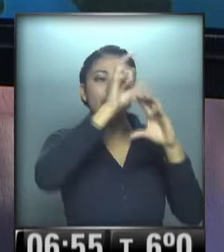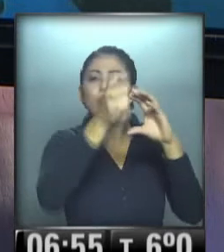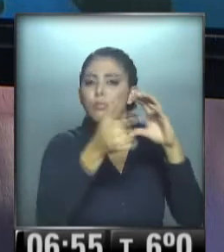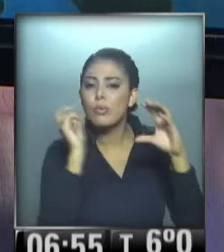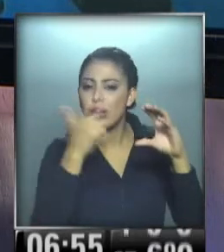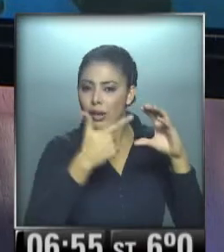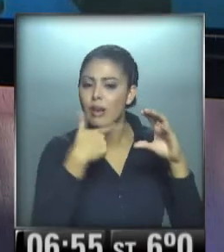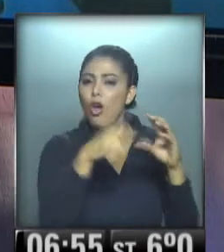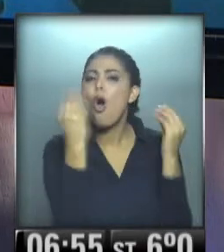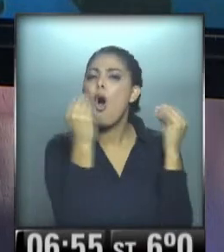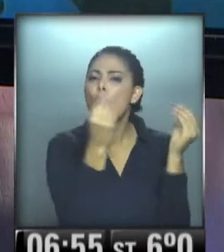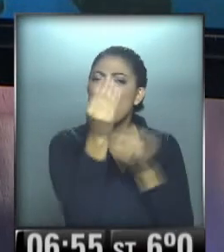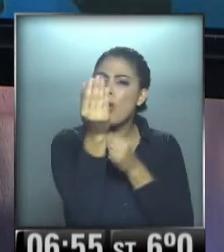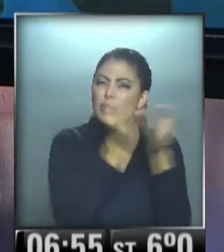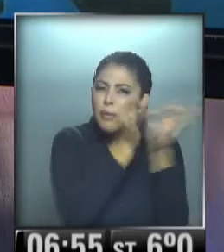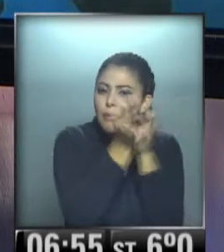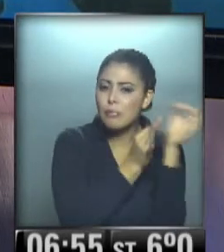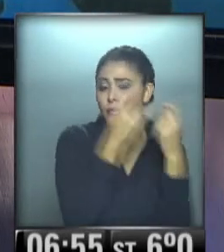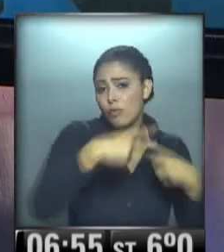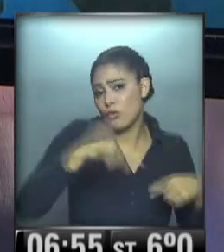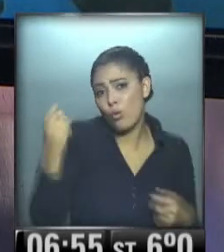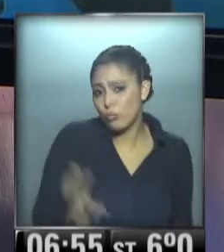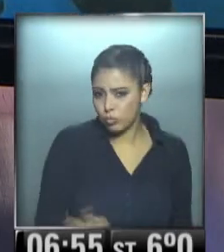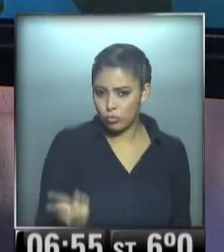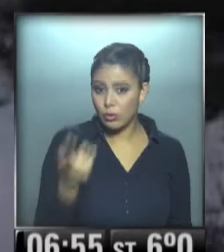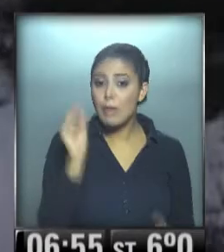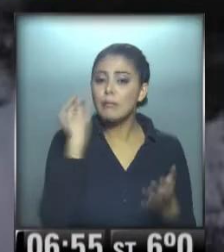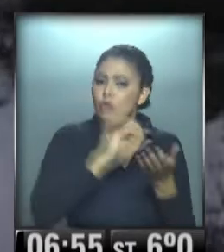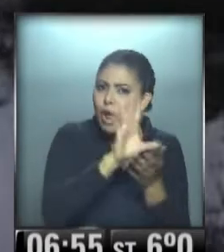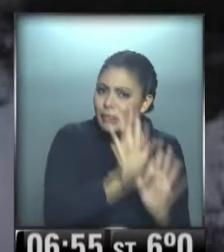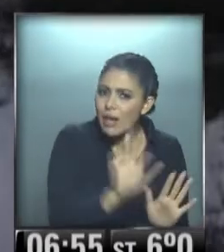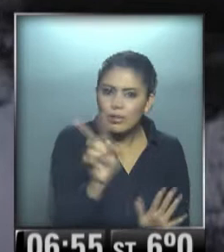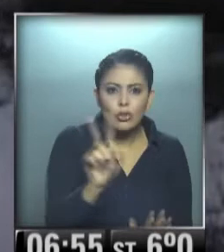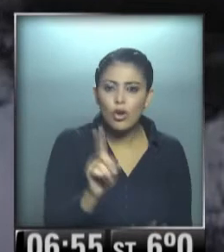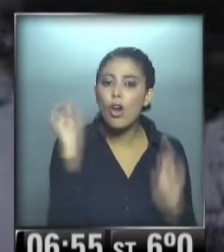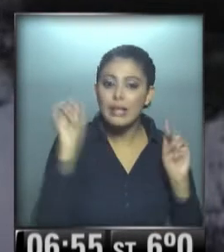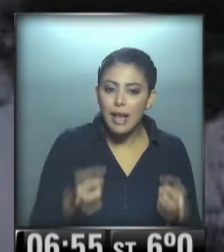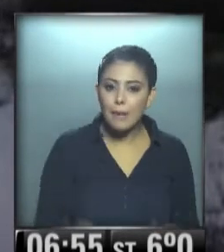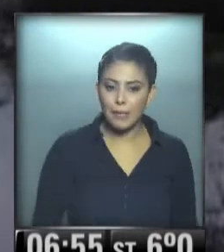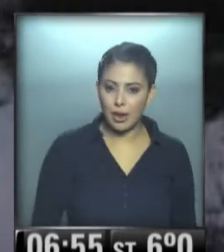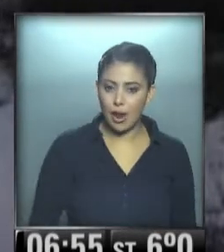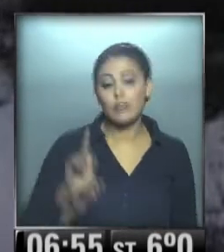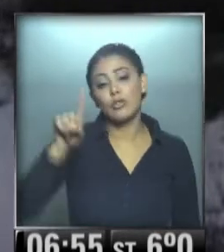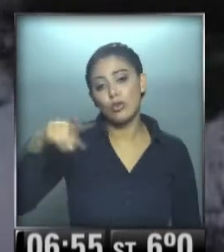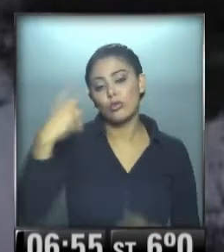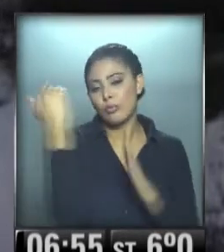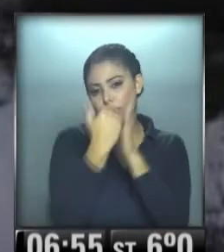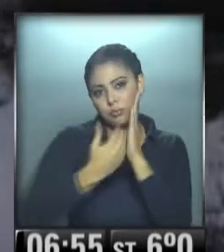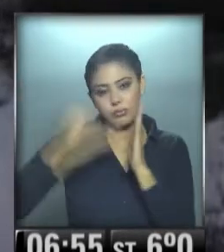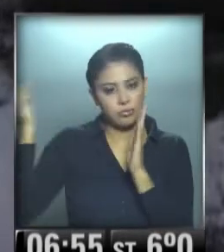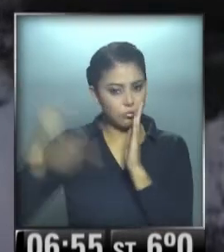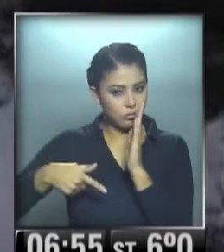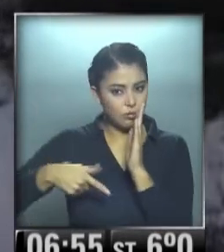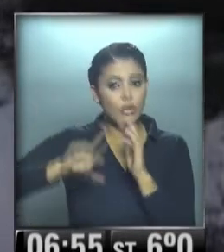Parámetros meteorológicos, los habituales, ¿eh? Los de siempre, pero no solo eso. También los convencionales,